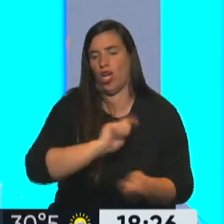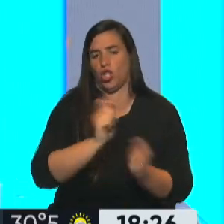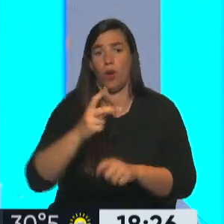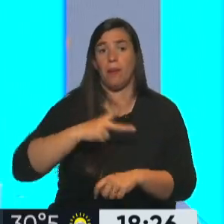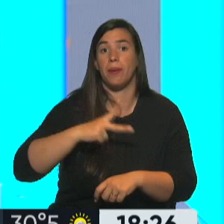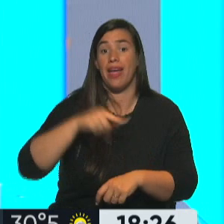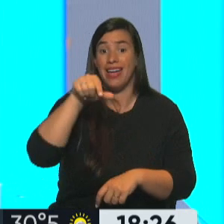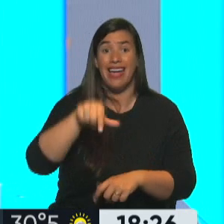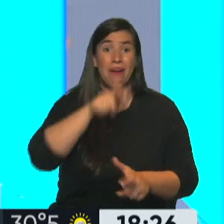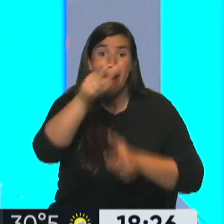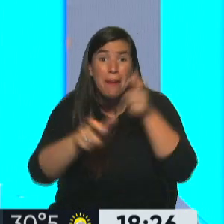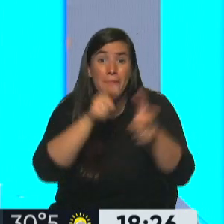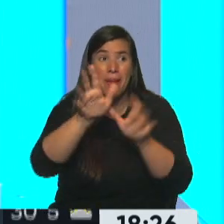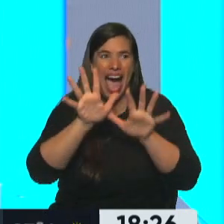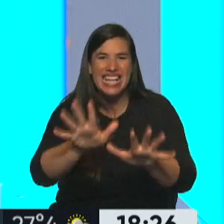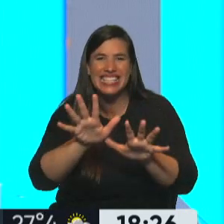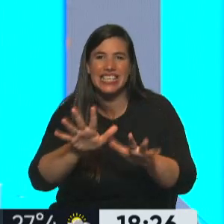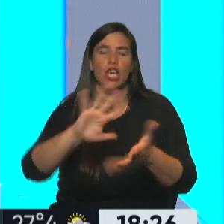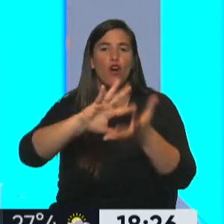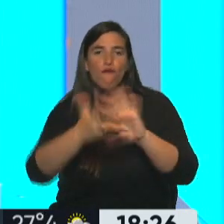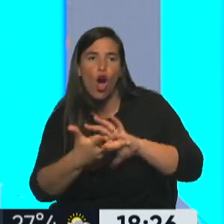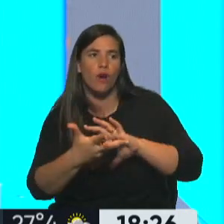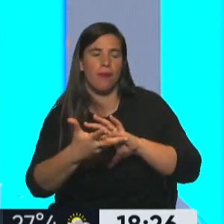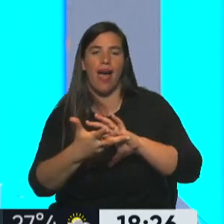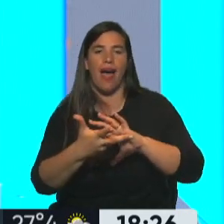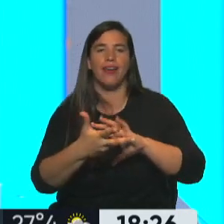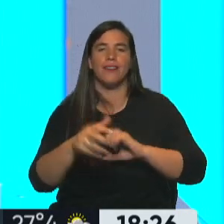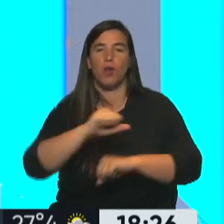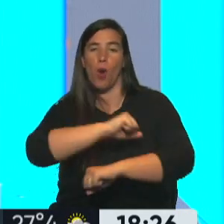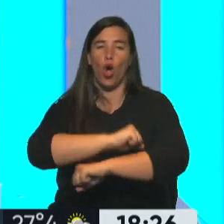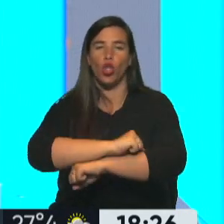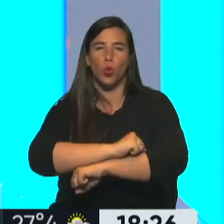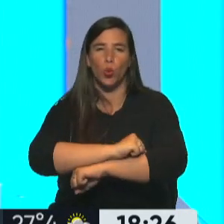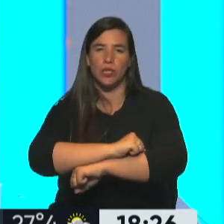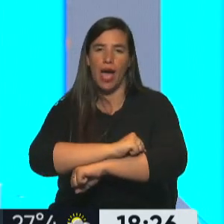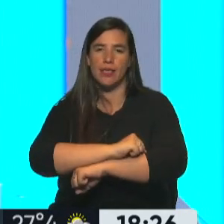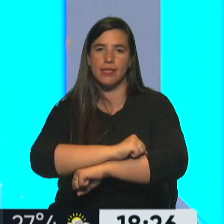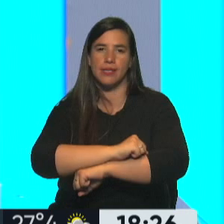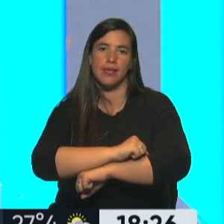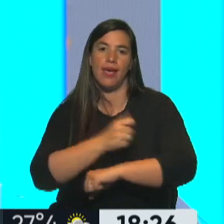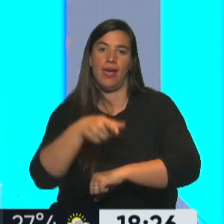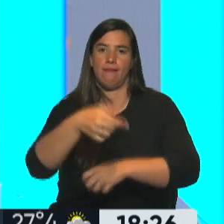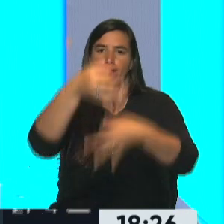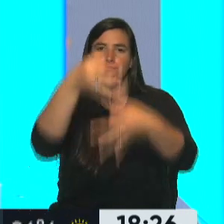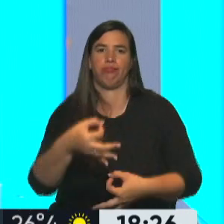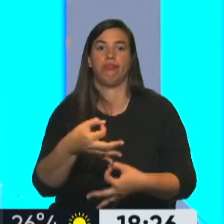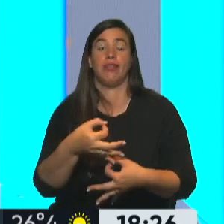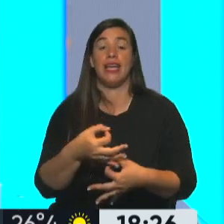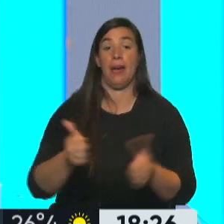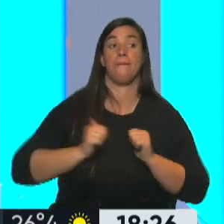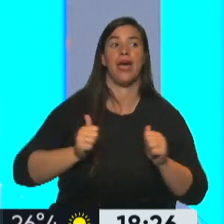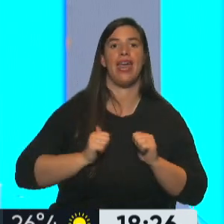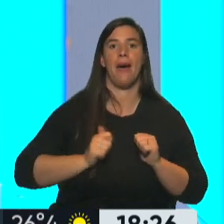van avalando o legitimando las conductas de muchos que están esperando que venga alguien con un ápice de poder a autorizar